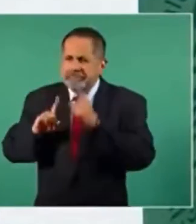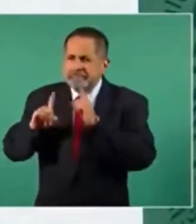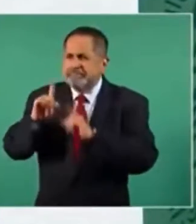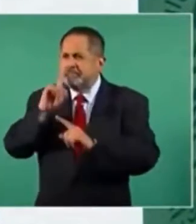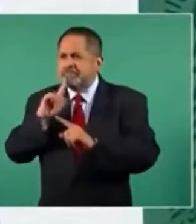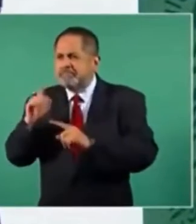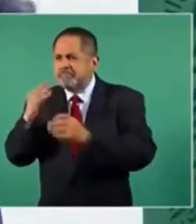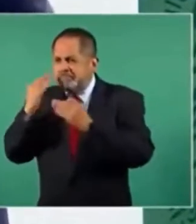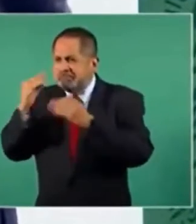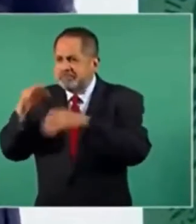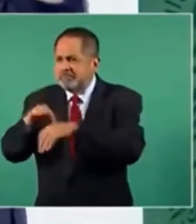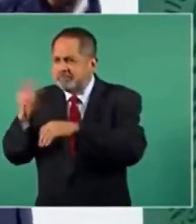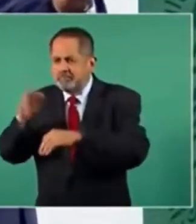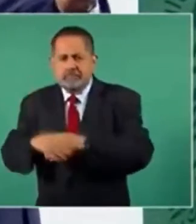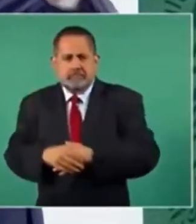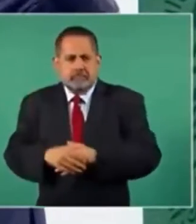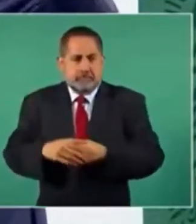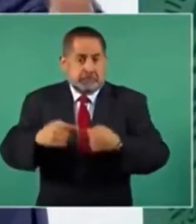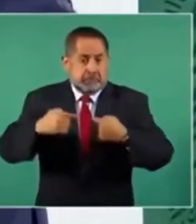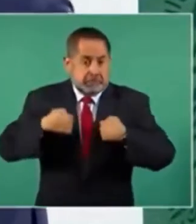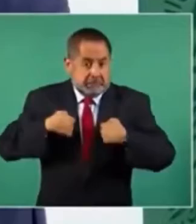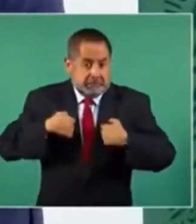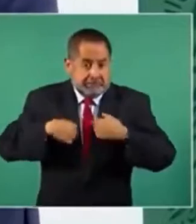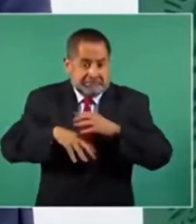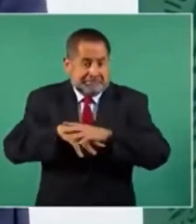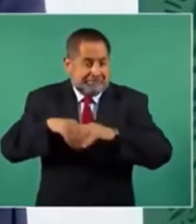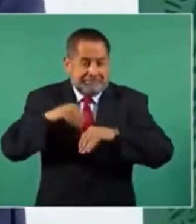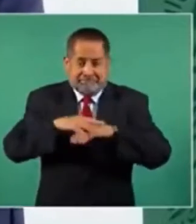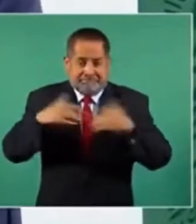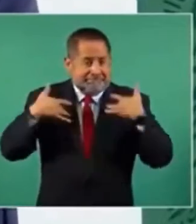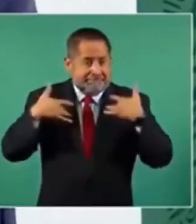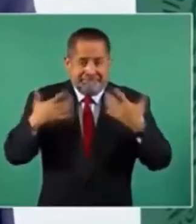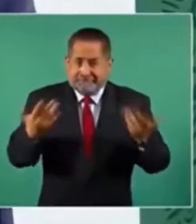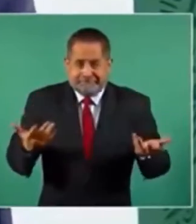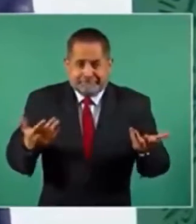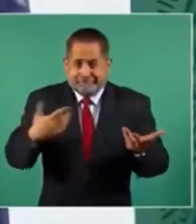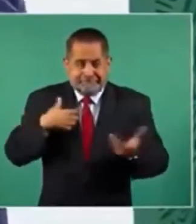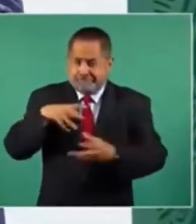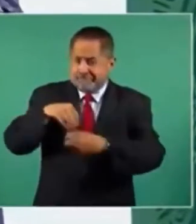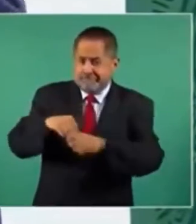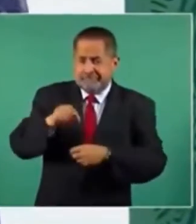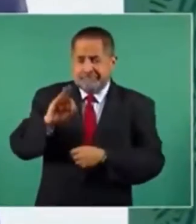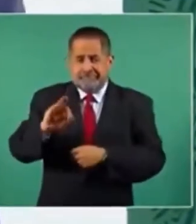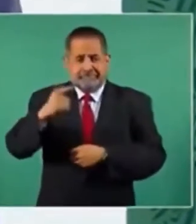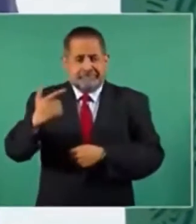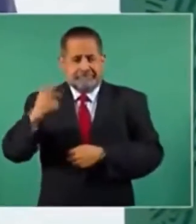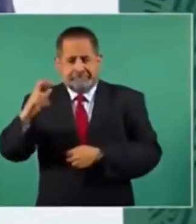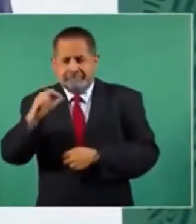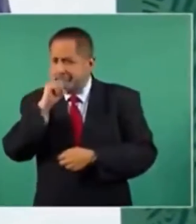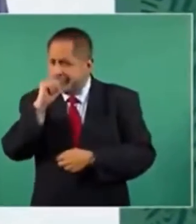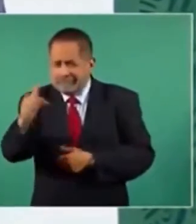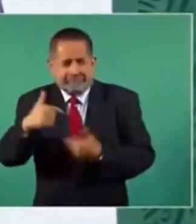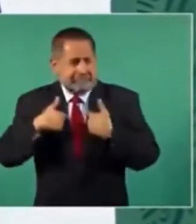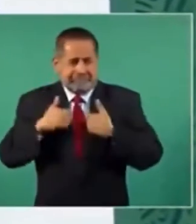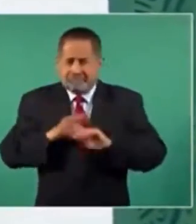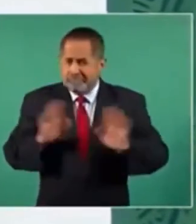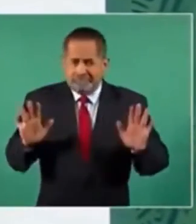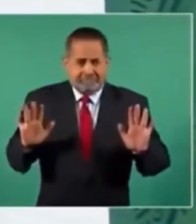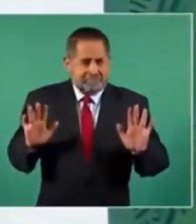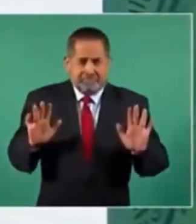Yo no tengo nada que ver con la Fiscalía ni con los jueces que pertenecen